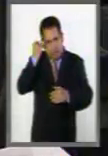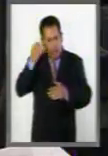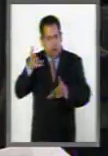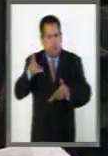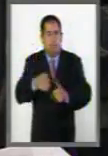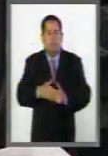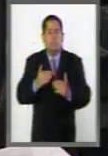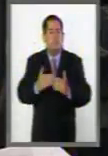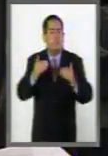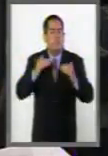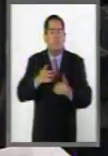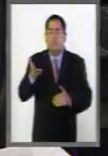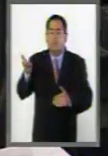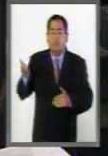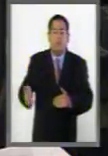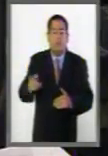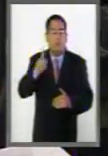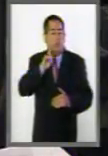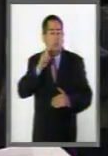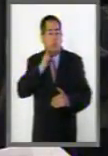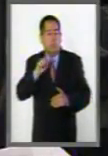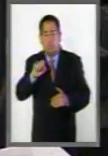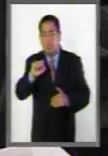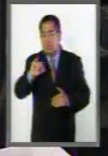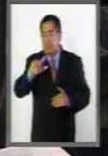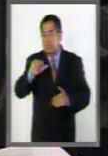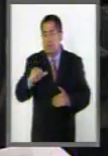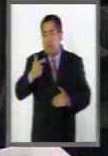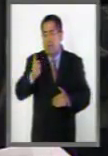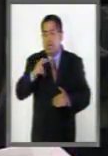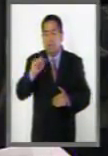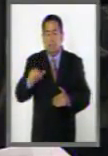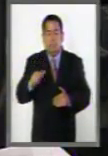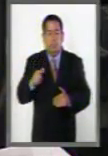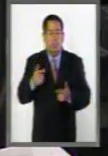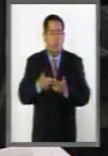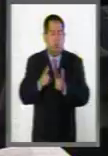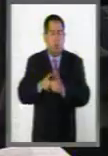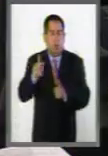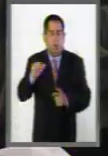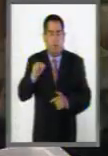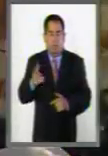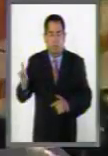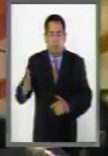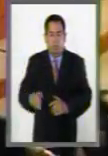Tiene ahora el uso de la palabra la senadora Silvia Garza Galván, del Partido de Acción Nacional.